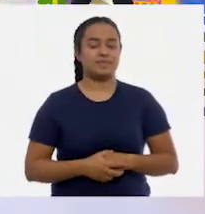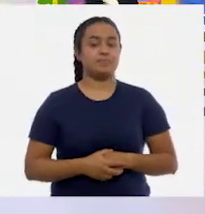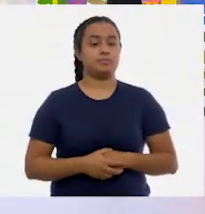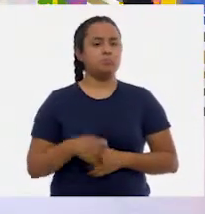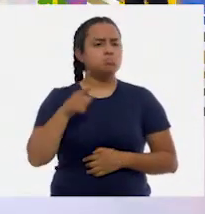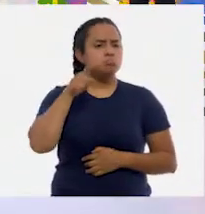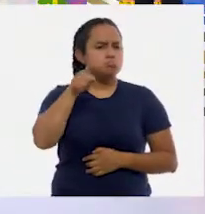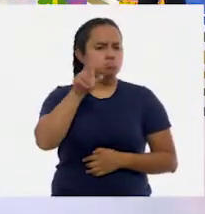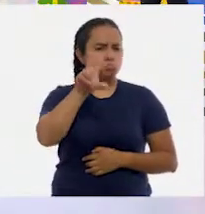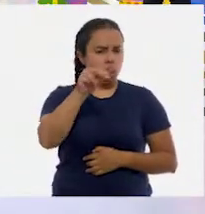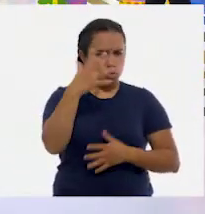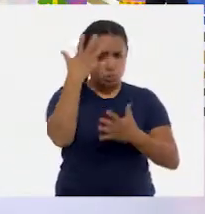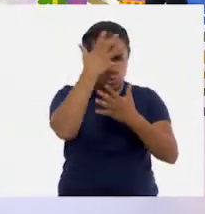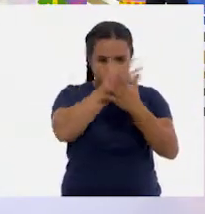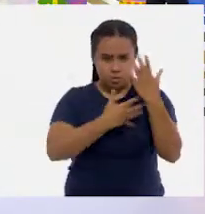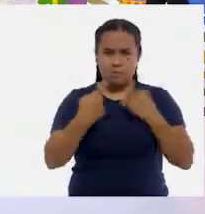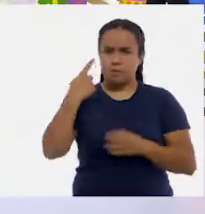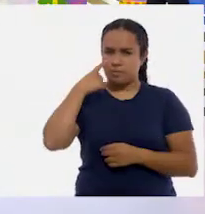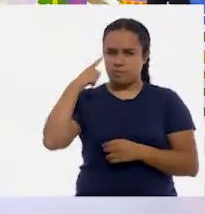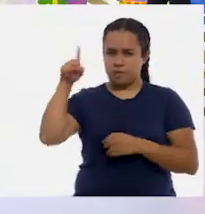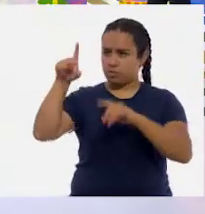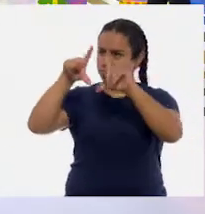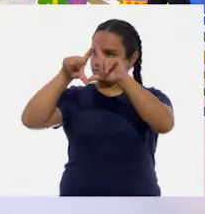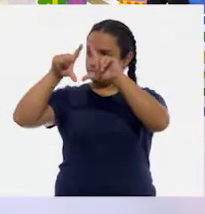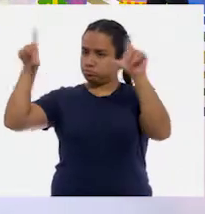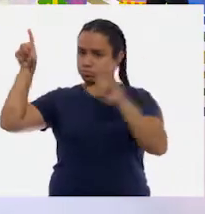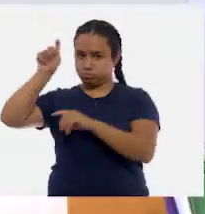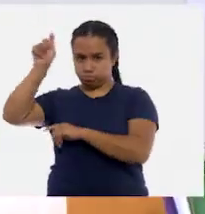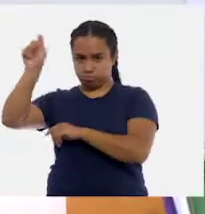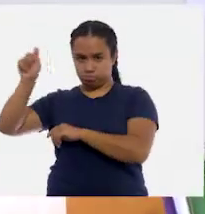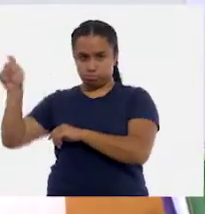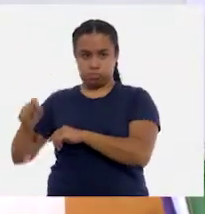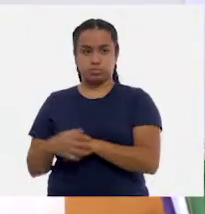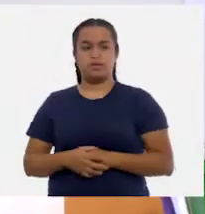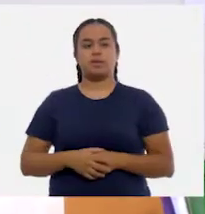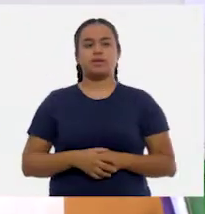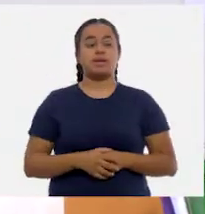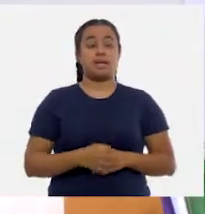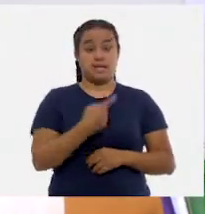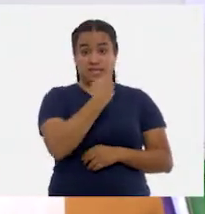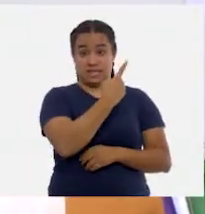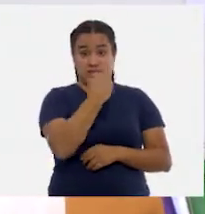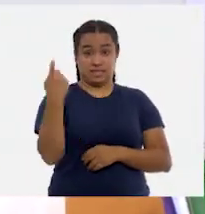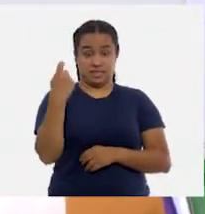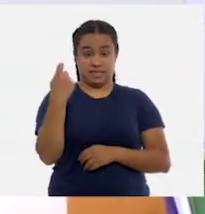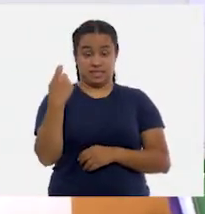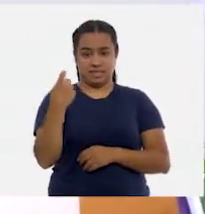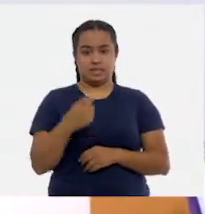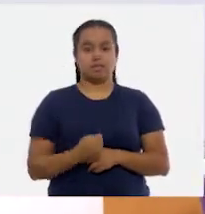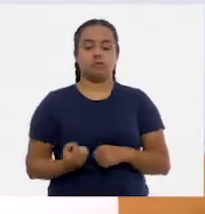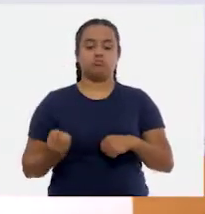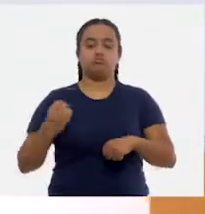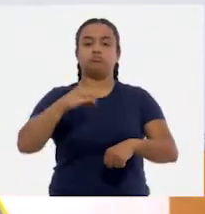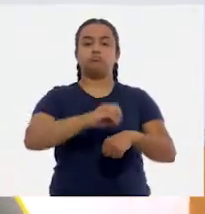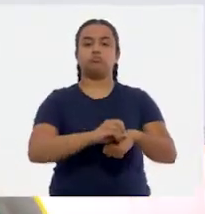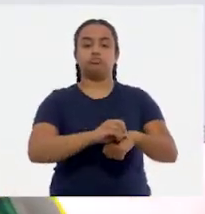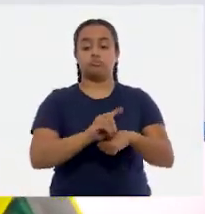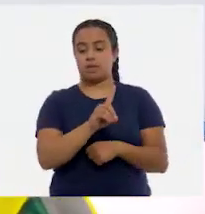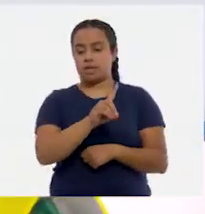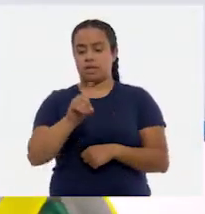no te confundas, lo vamos a hacer aquí en el pizarrón. Sí. Vamos a sumarle al cien el número